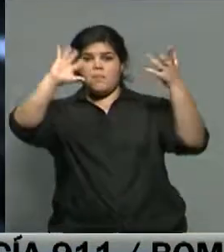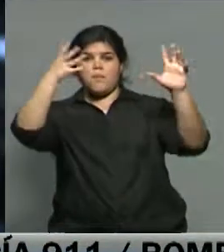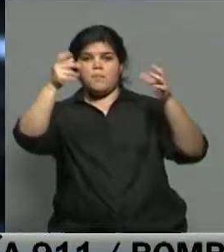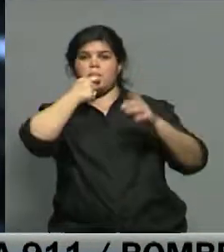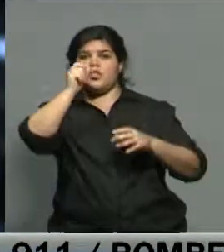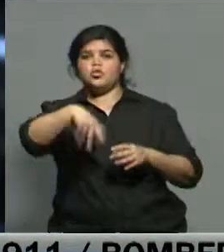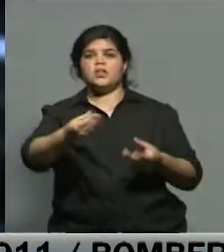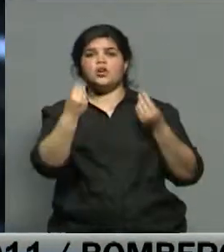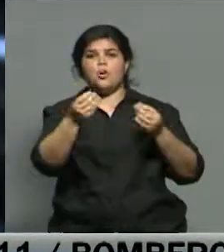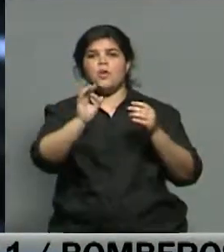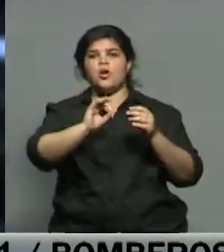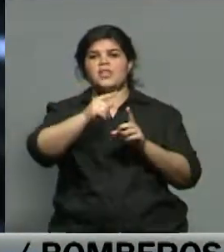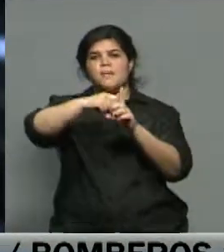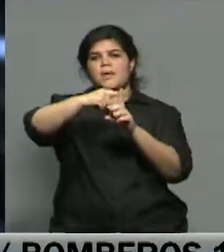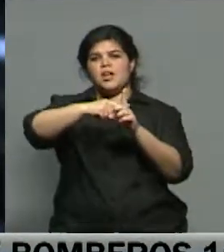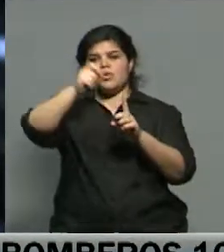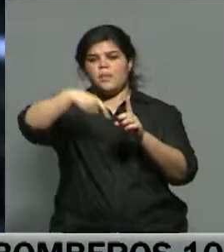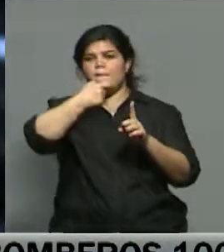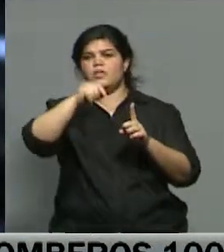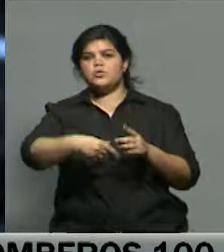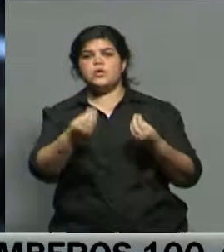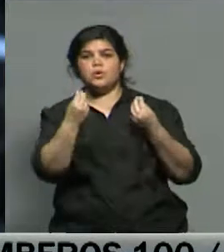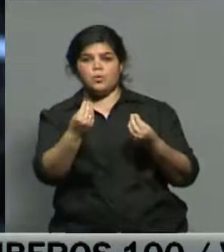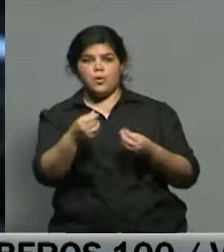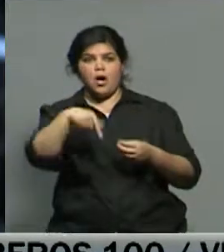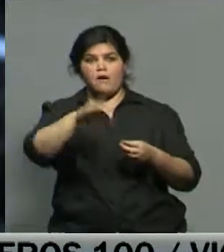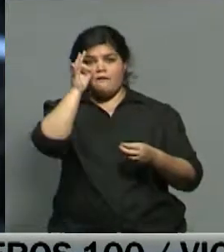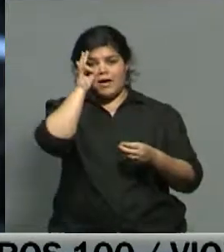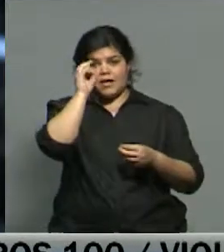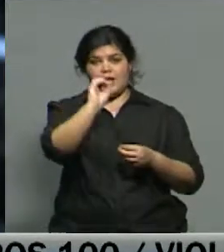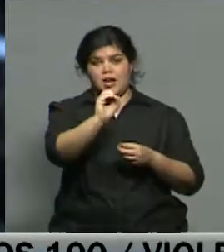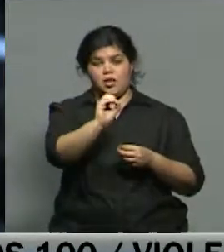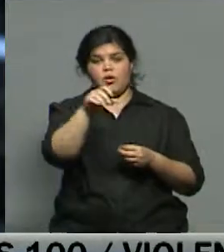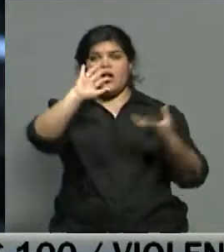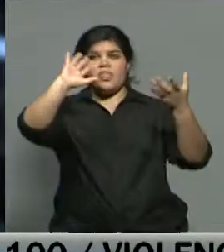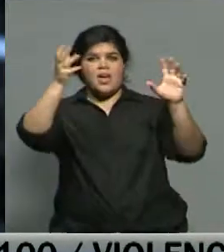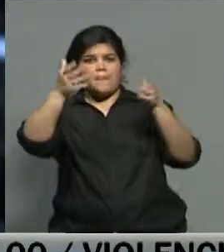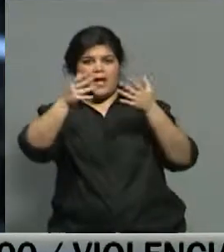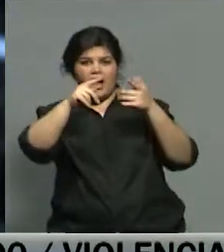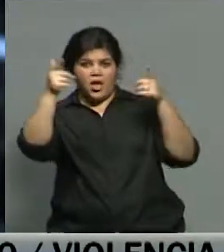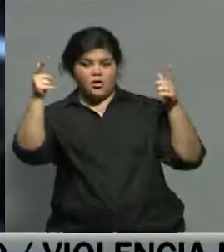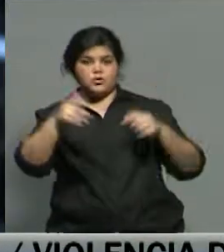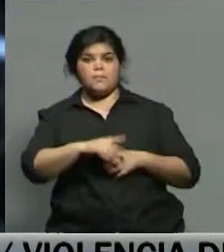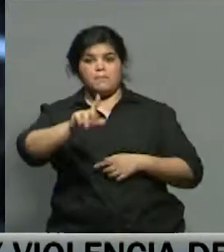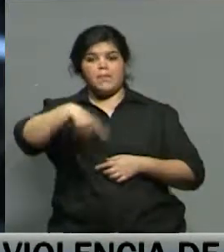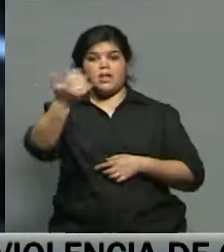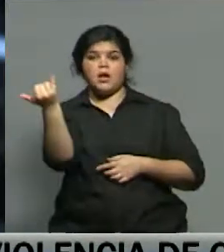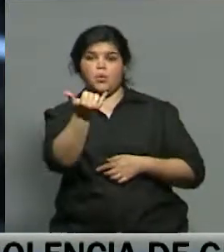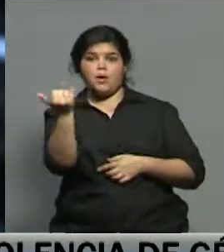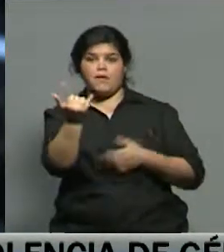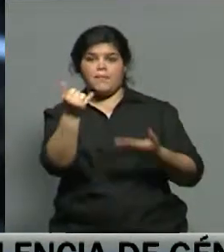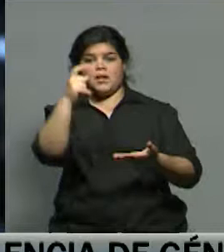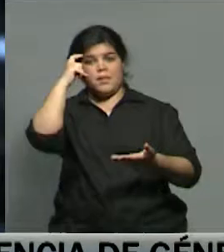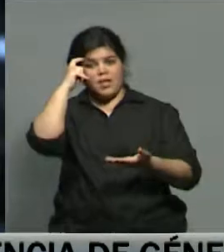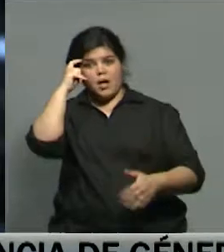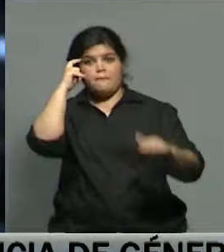provincia. Cómo está la temperatura actual en Mendoza, 20 grados, el cielo se encuentra despejado. Para mañana jueves una mínima de